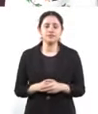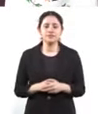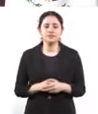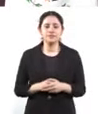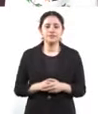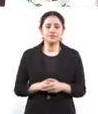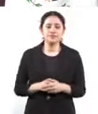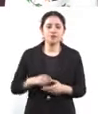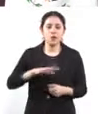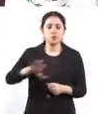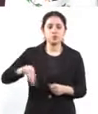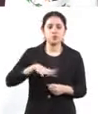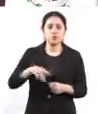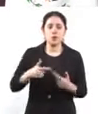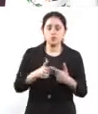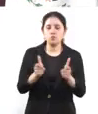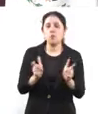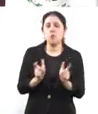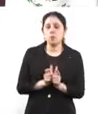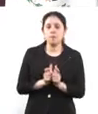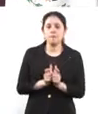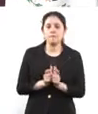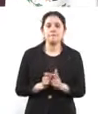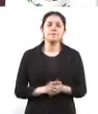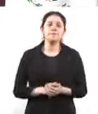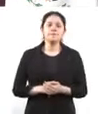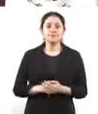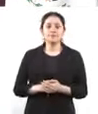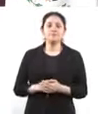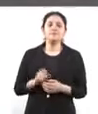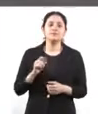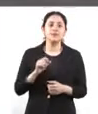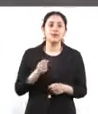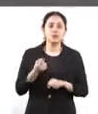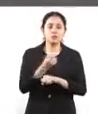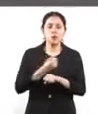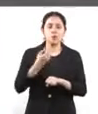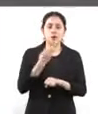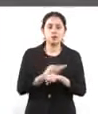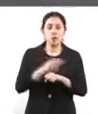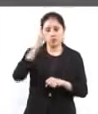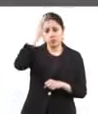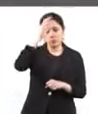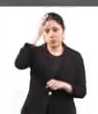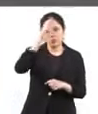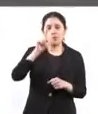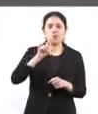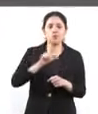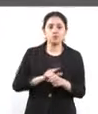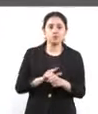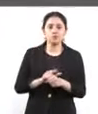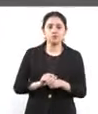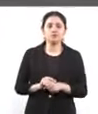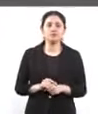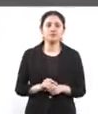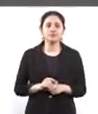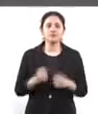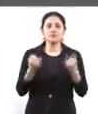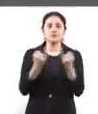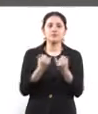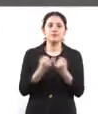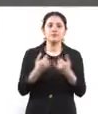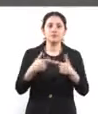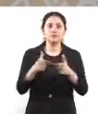Pública, en colaboración con Secretaría de Cultura y es muy importante para mí también mencionar al Consejo Asesor de